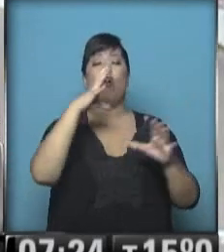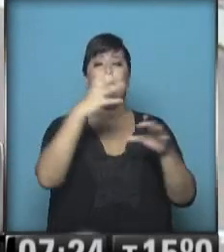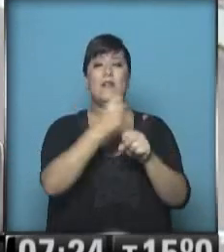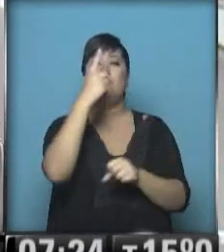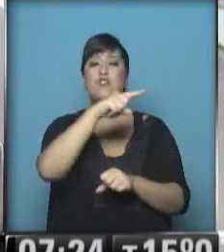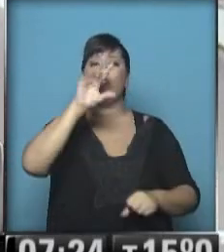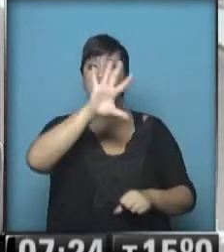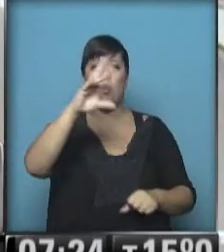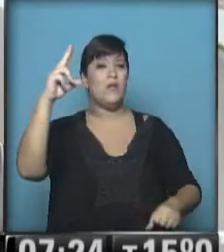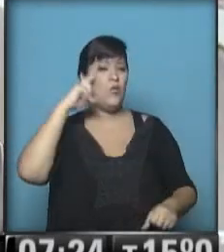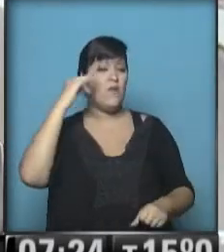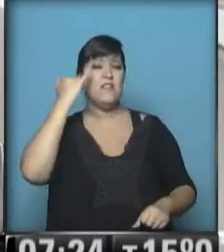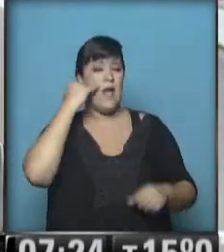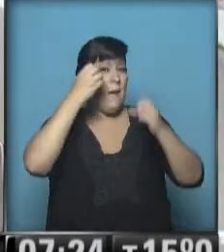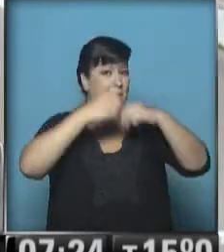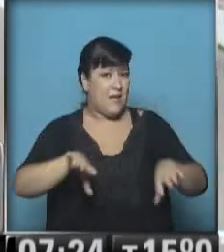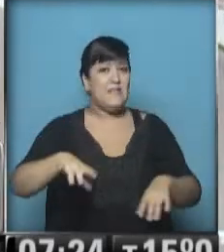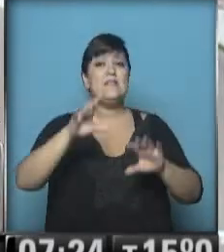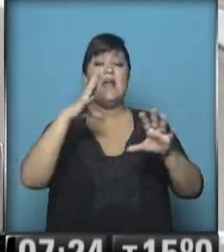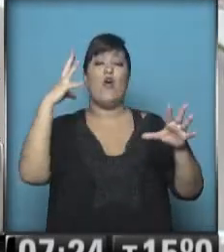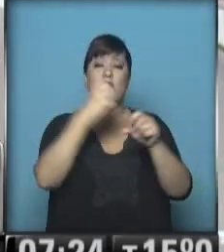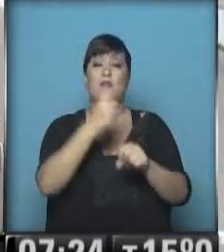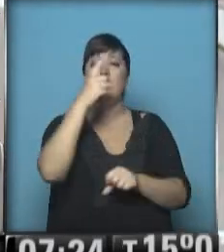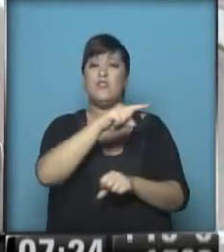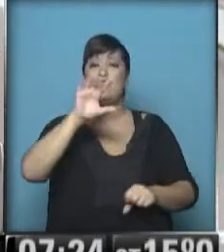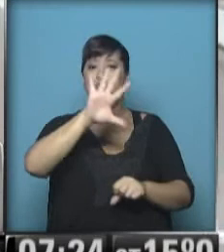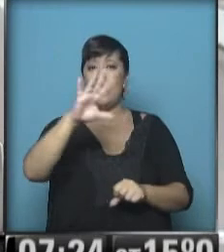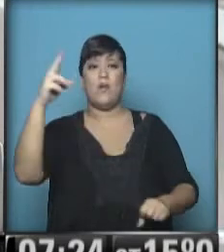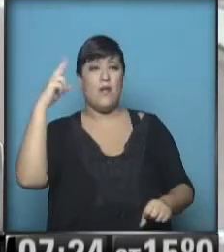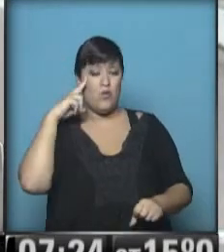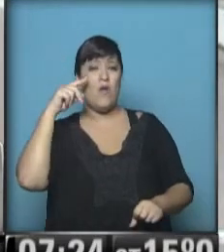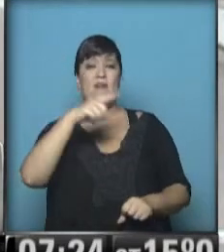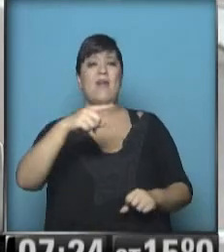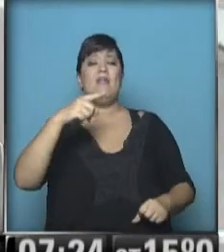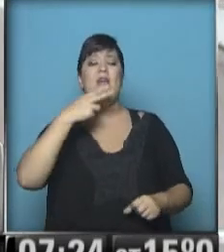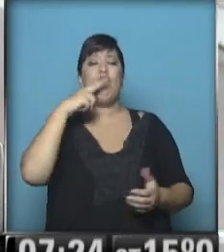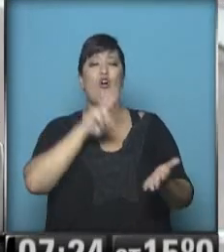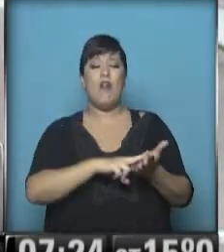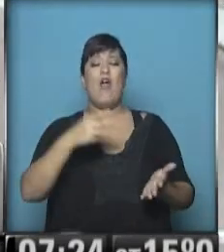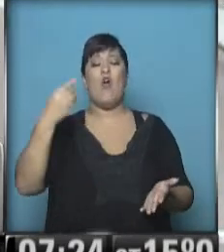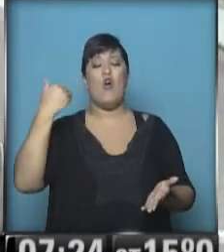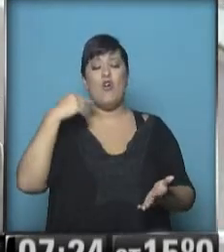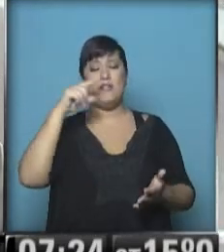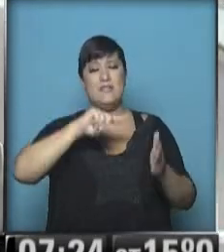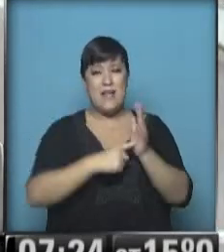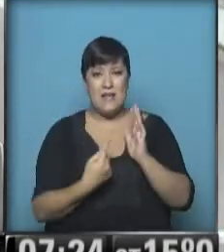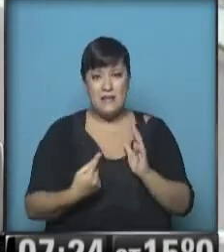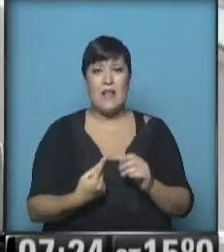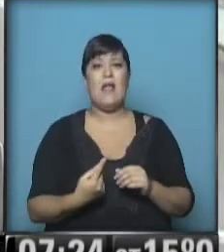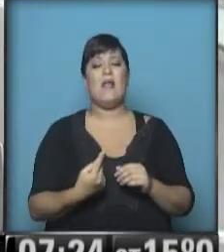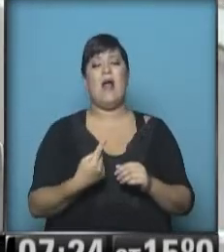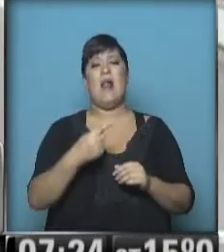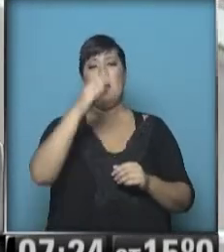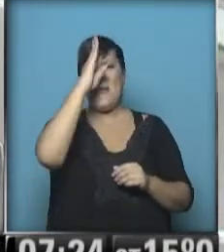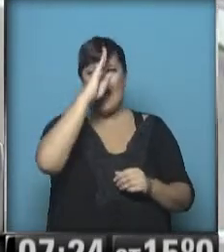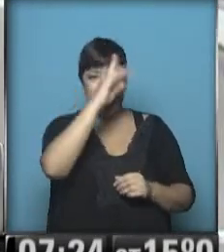comenzó a funcionar. Retiramos línea 159 que cubre el trayecto de Correo Central-Quilmes-Berasategui-Docsur. Ya está funcionando.